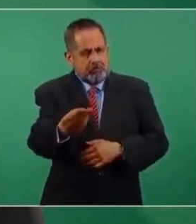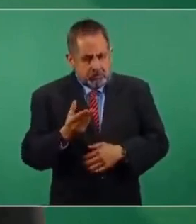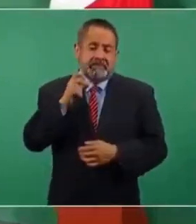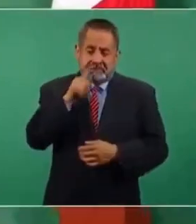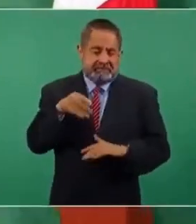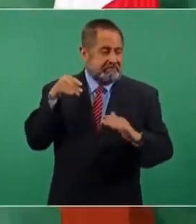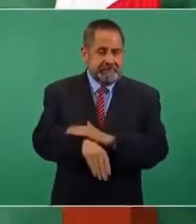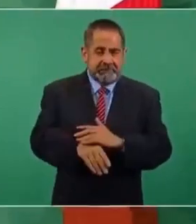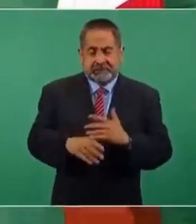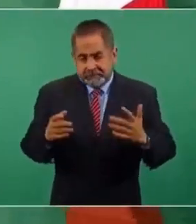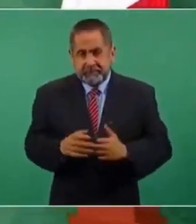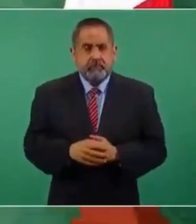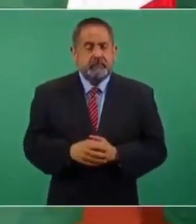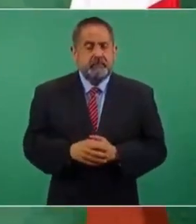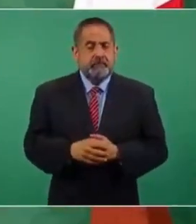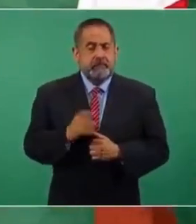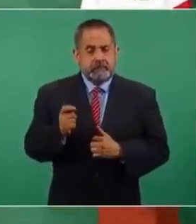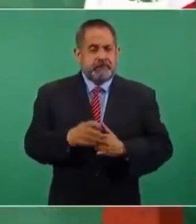lo vemos. Entonces,